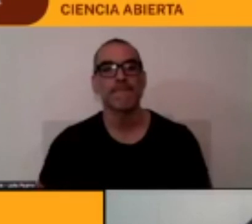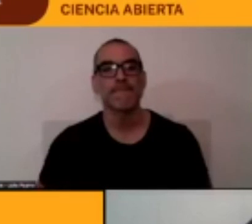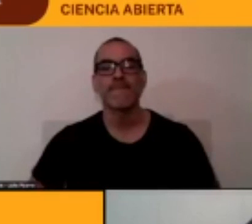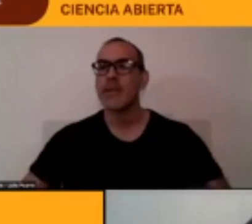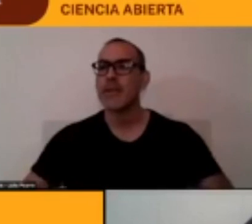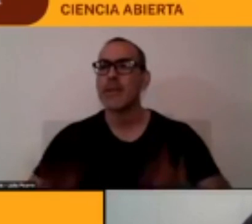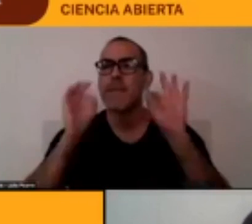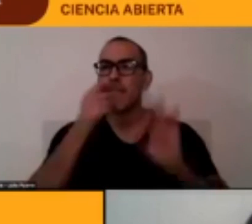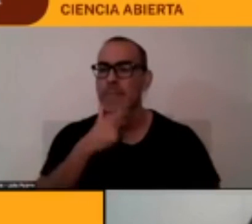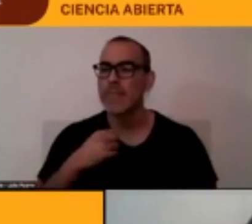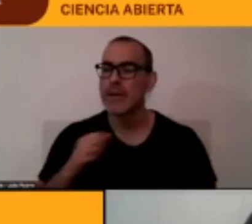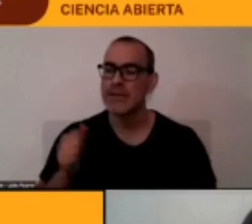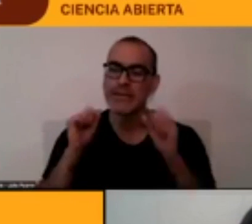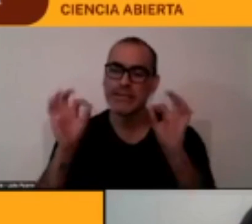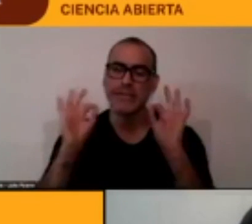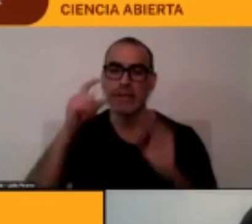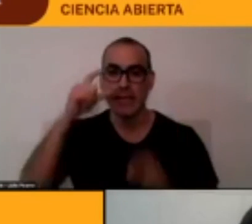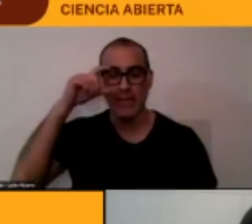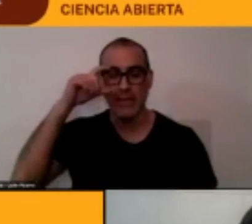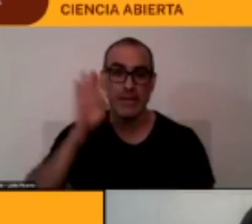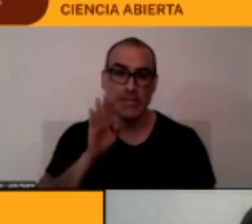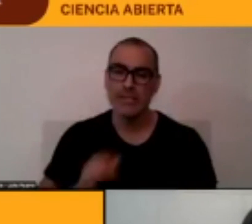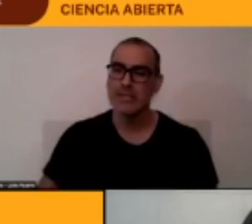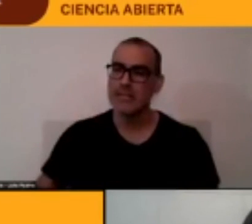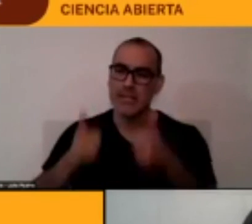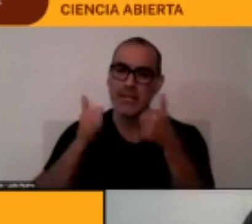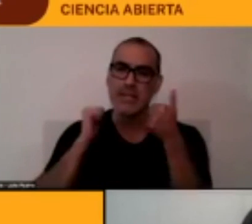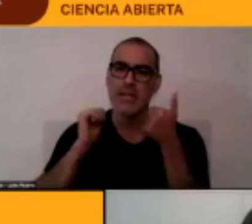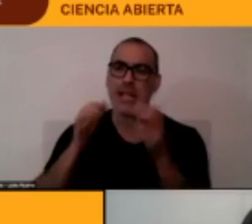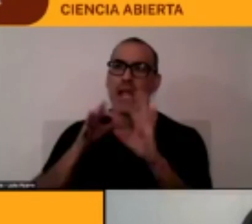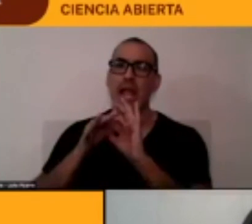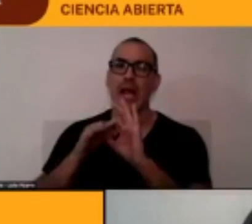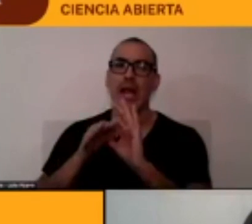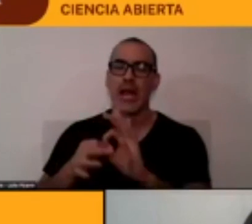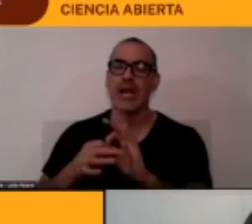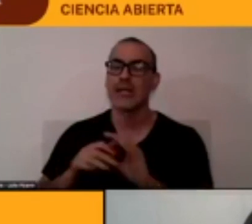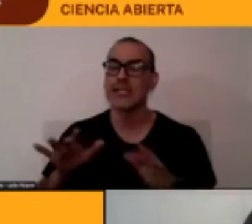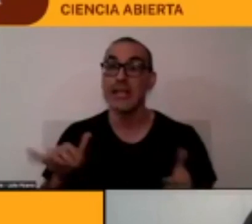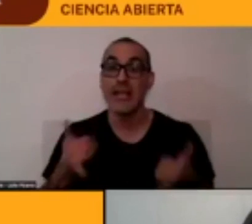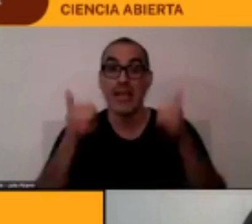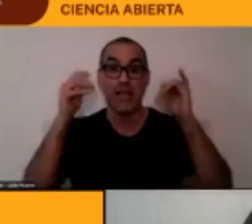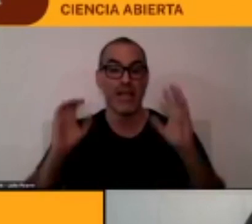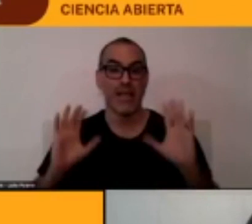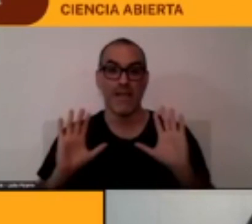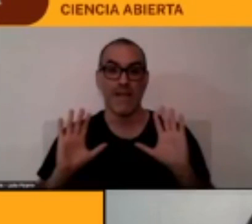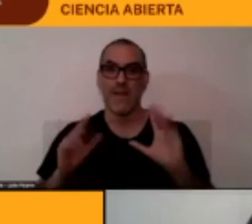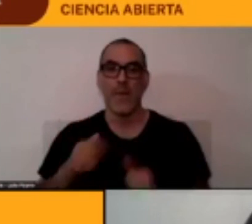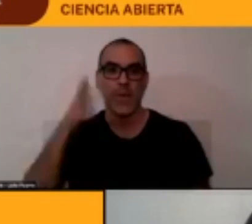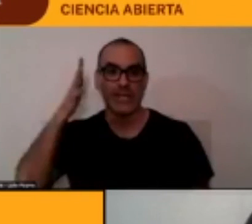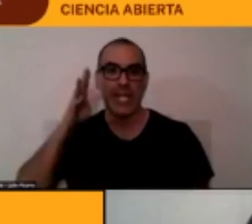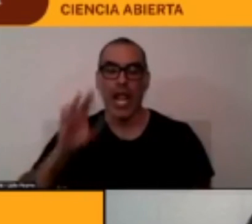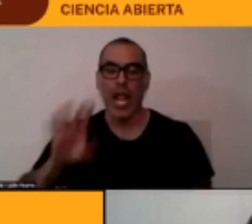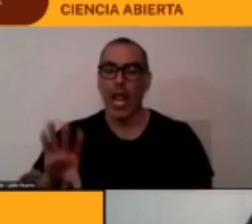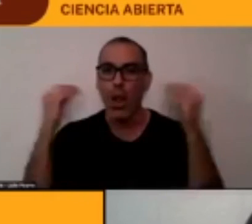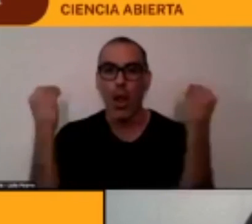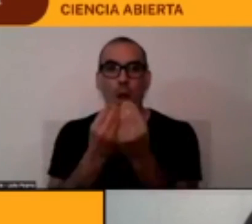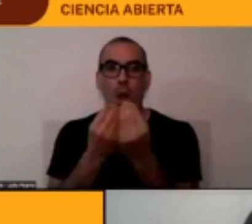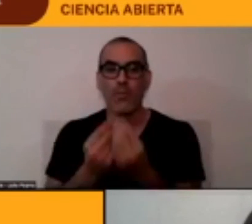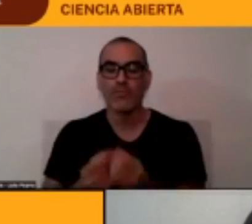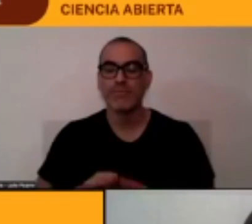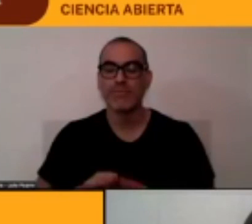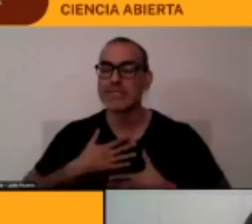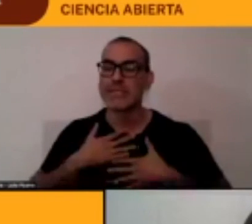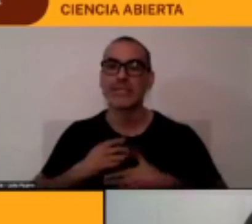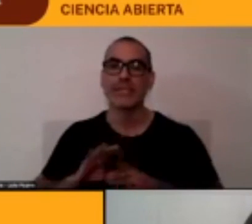participación ha estado muy entretenida la charla ha sido muy completa nos sentimos súper agradecidos